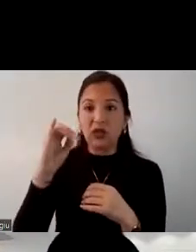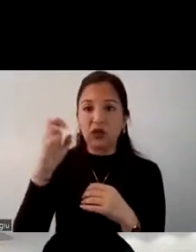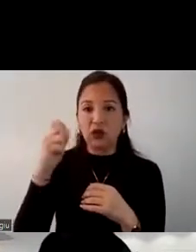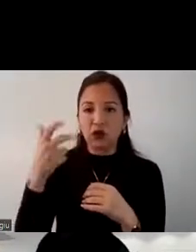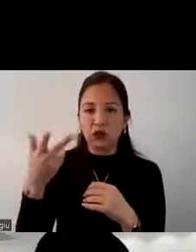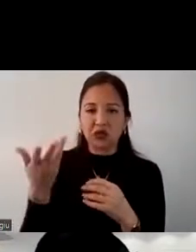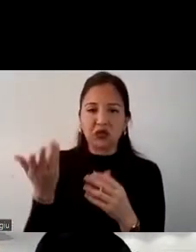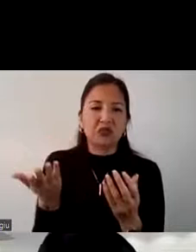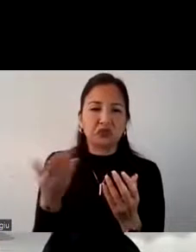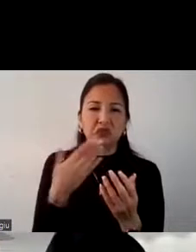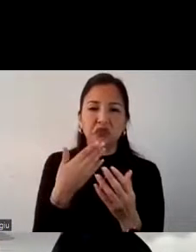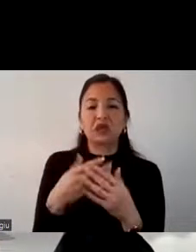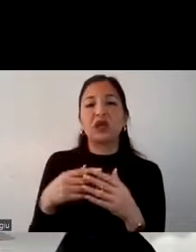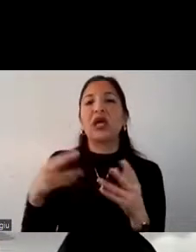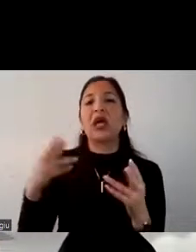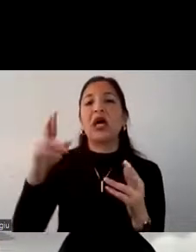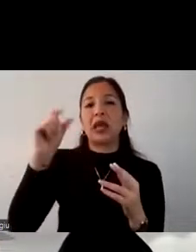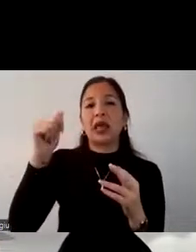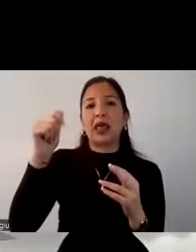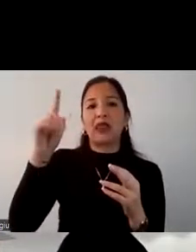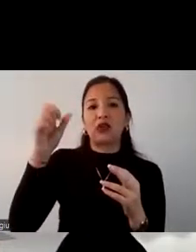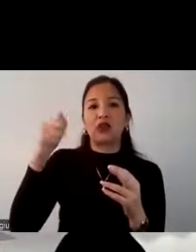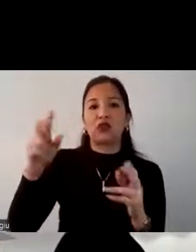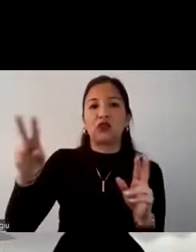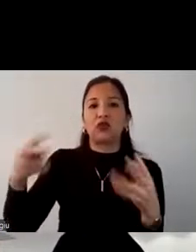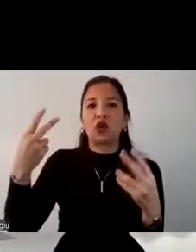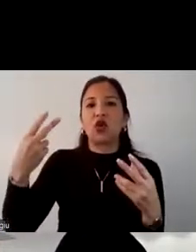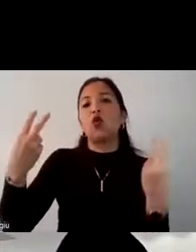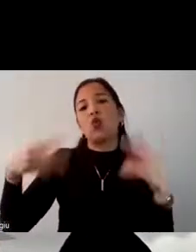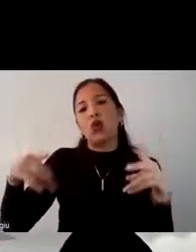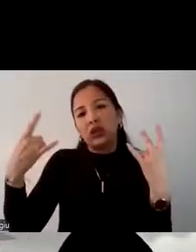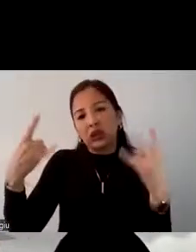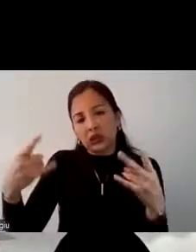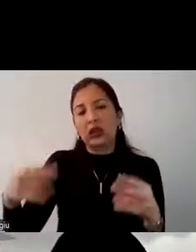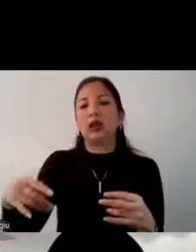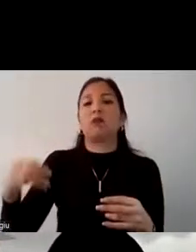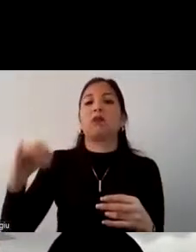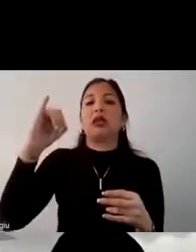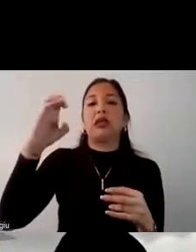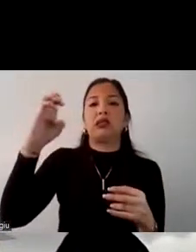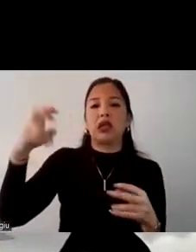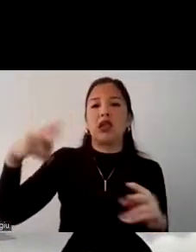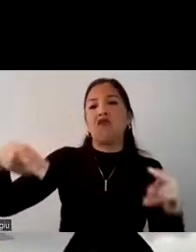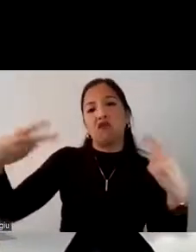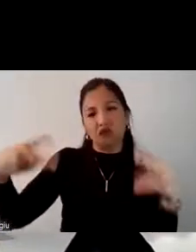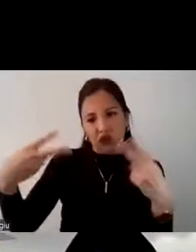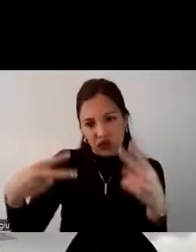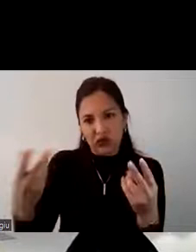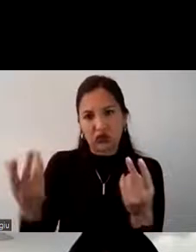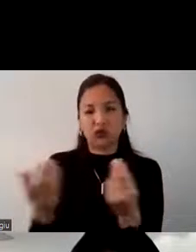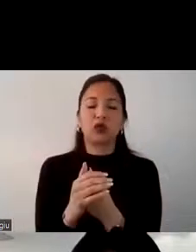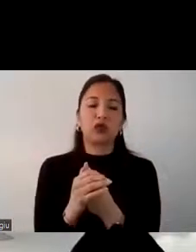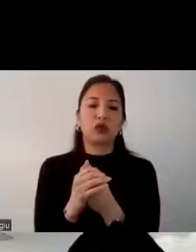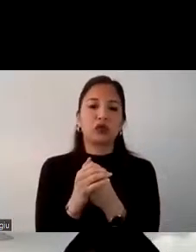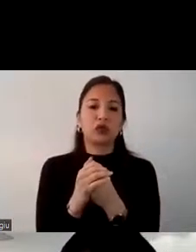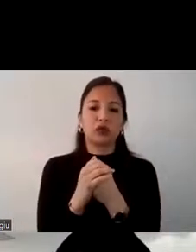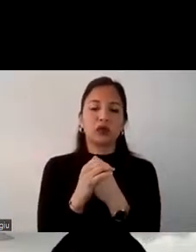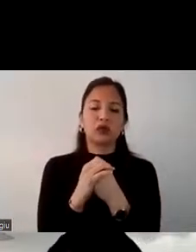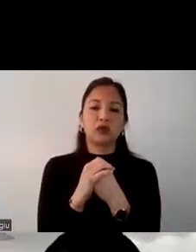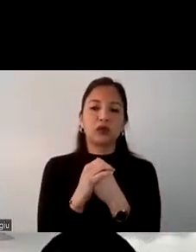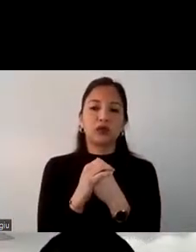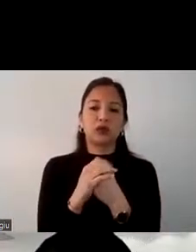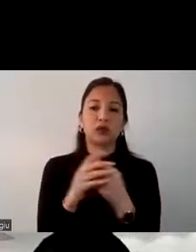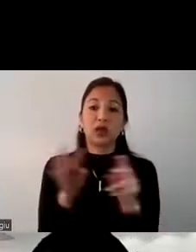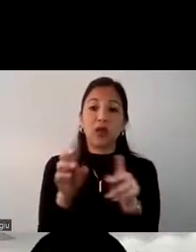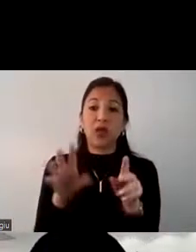que en primer lugar están las redes sociales que son incluso mucho más utilizados por los jóvenes y por los niveles socioeconómicos altos pero son la